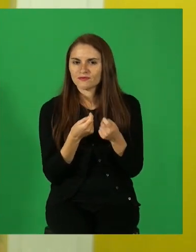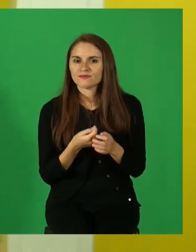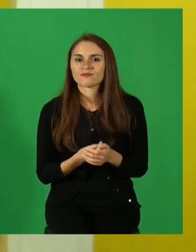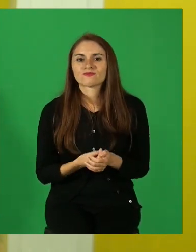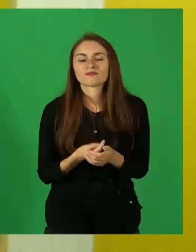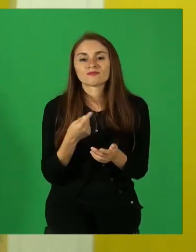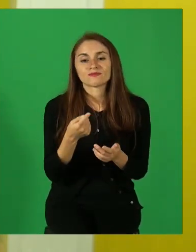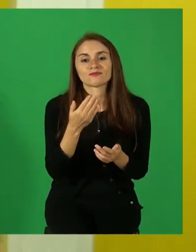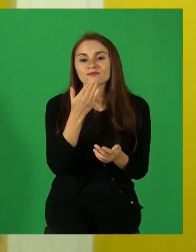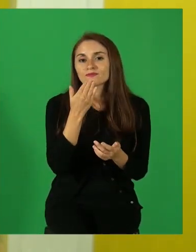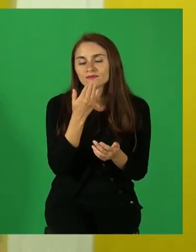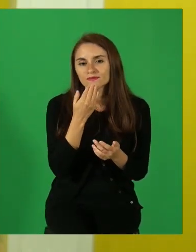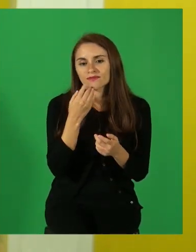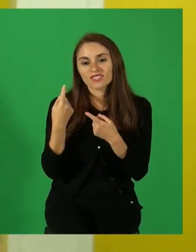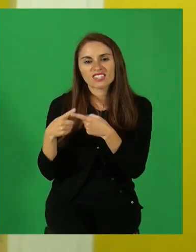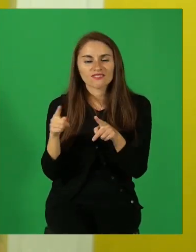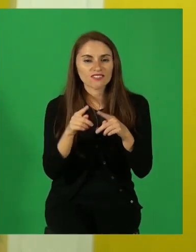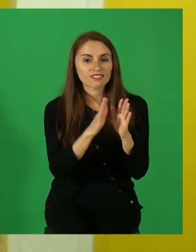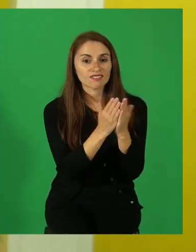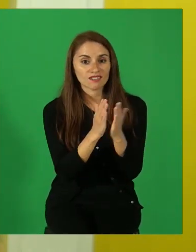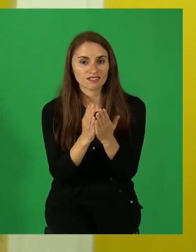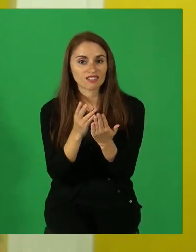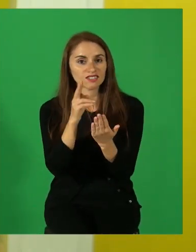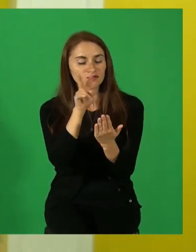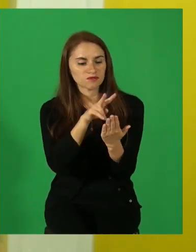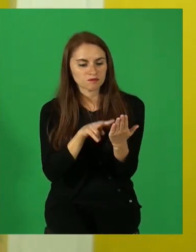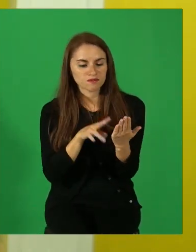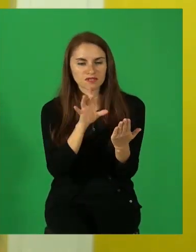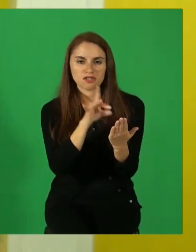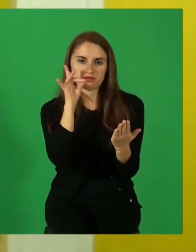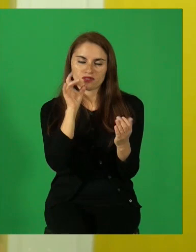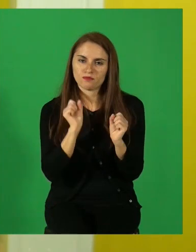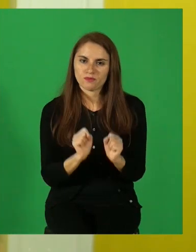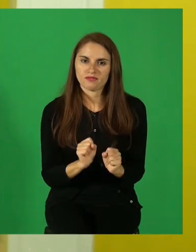encontrar en obras de todos los tiempos.